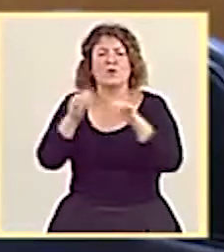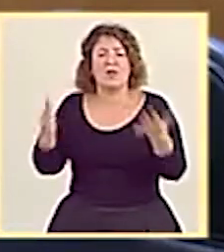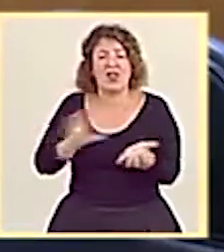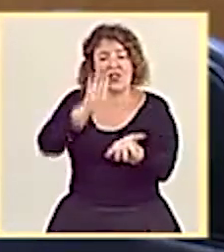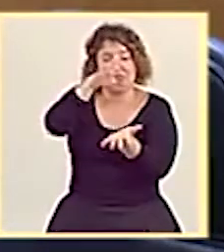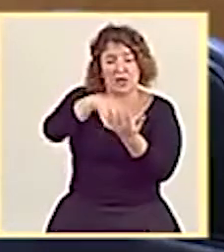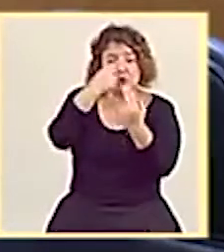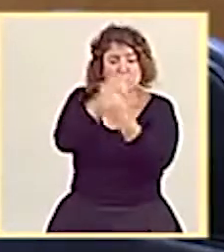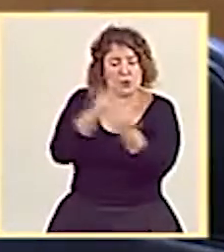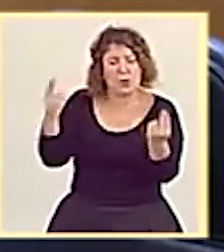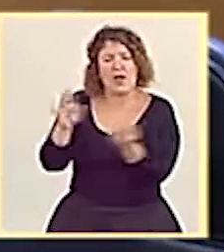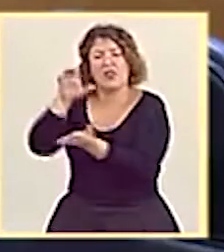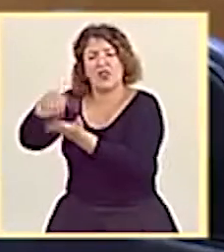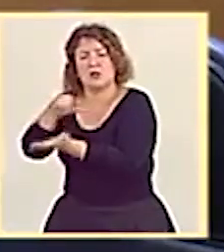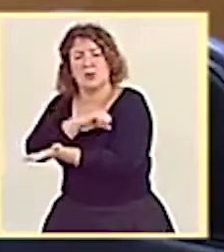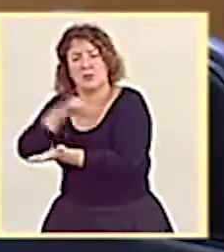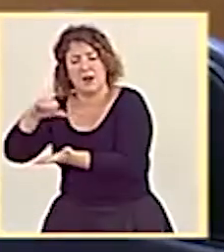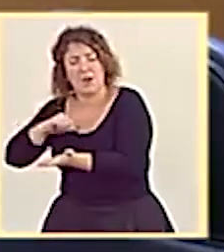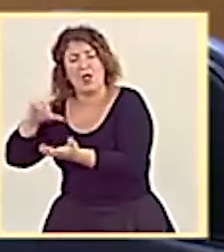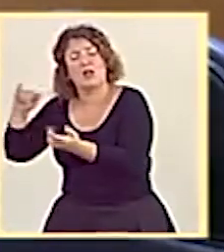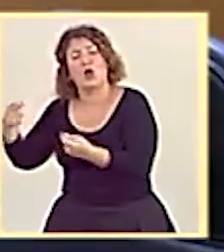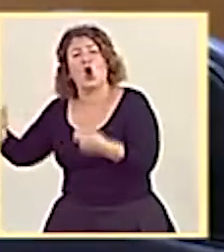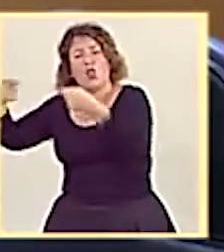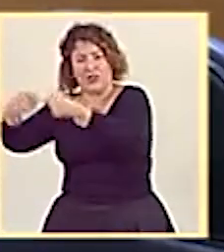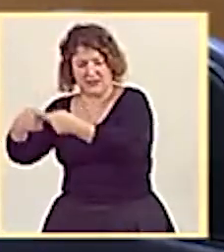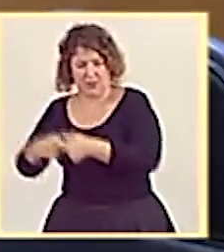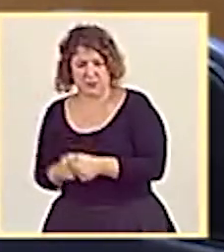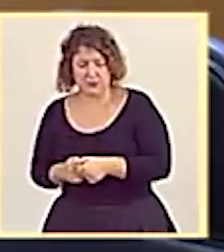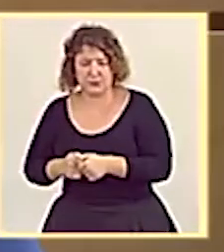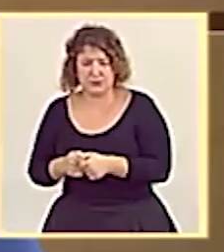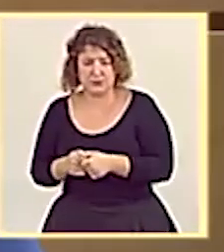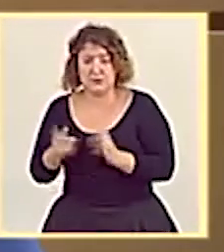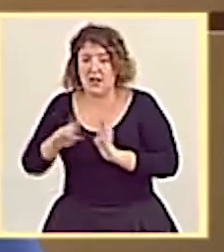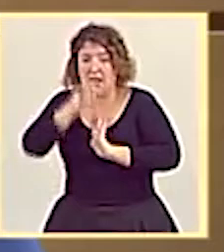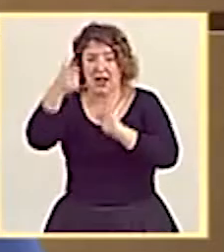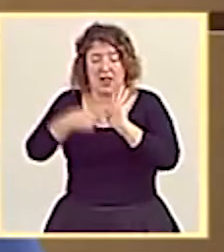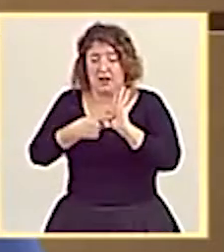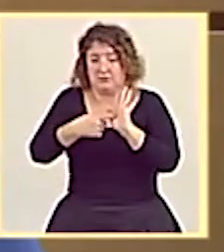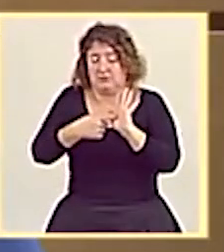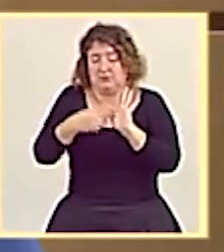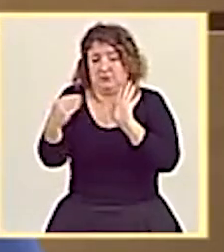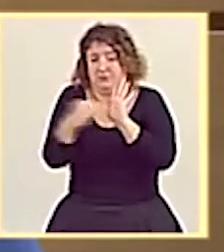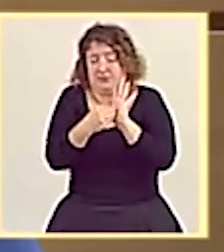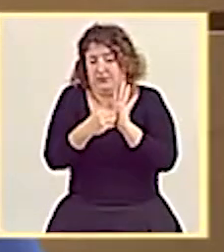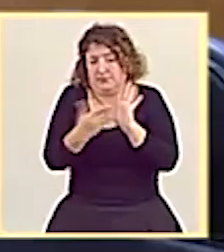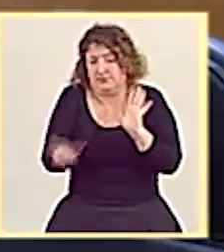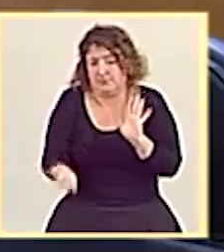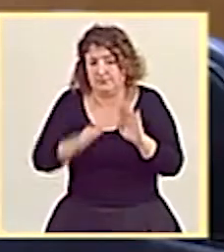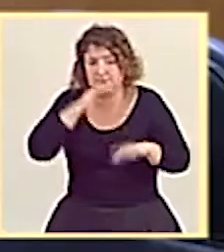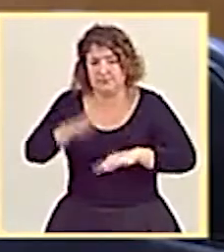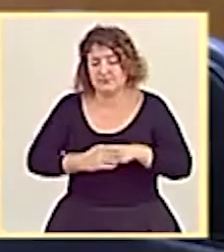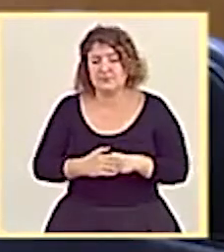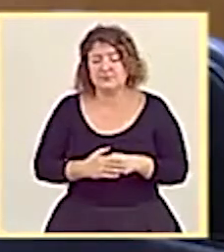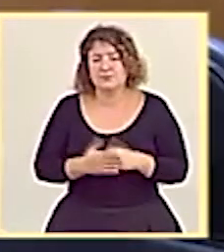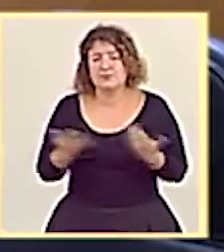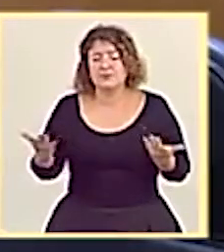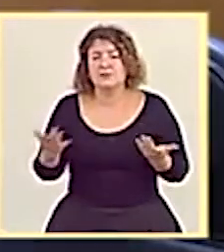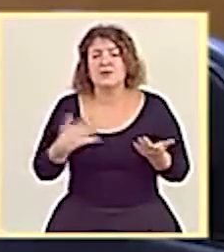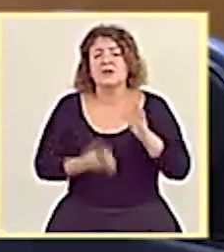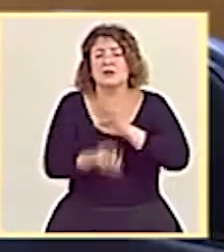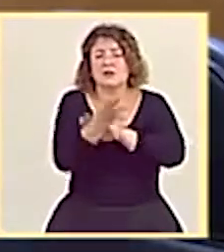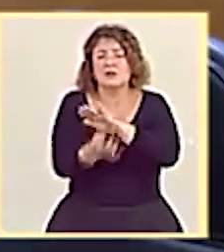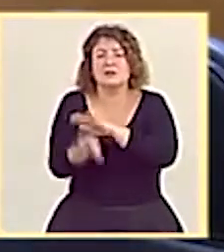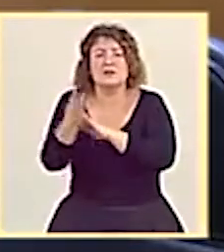públicos y de los centros privados concertados, conforme a nuestra legislación vigente. La implantación de ambas redes viene